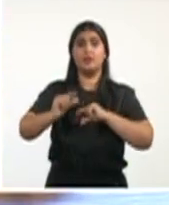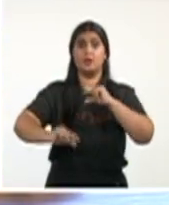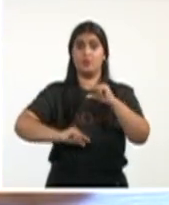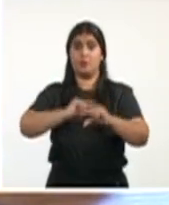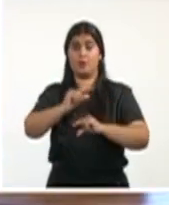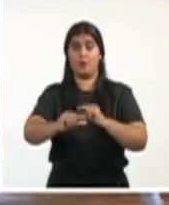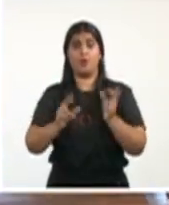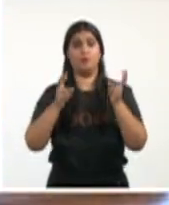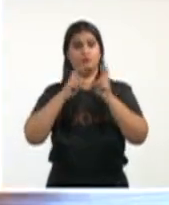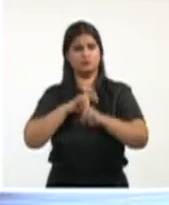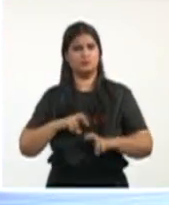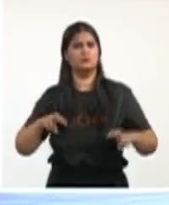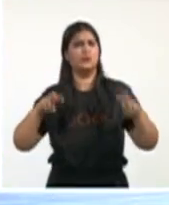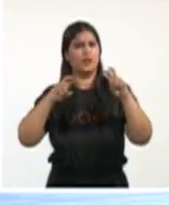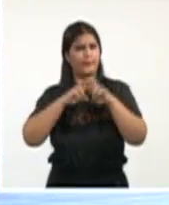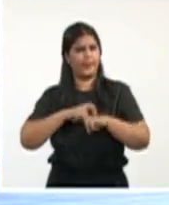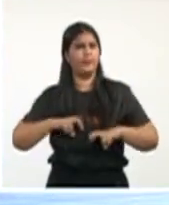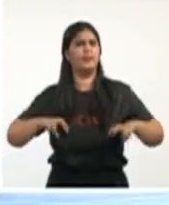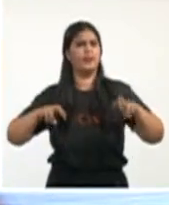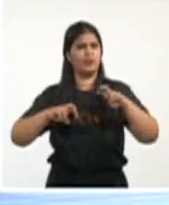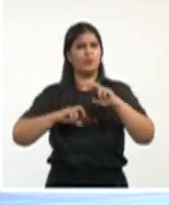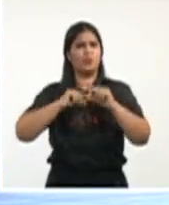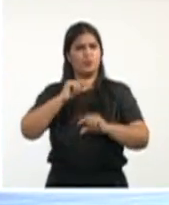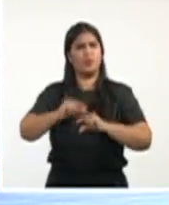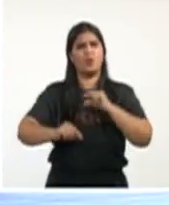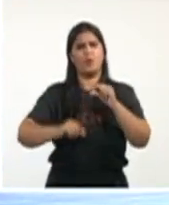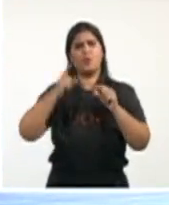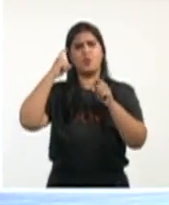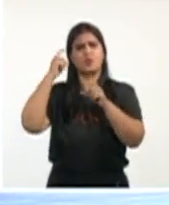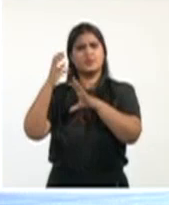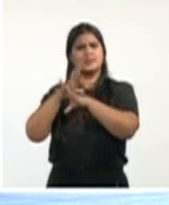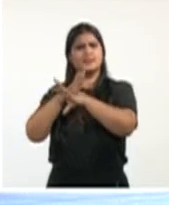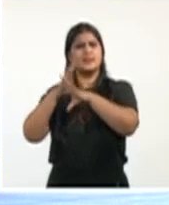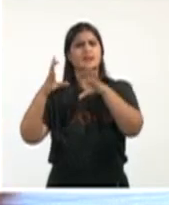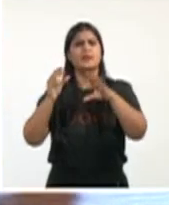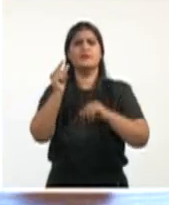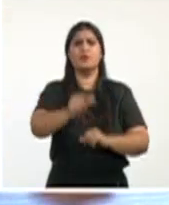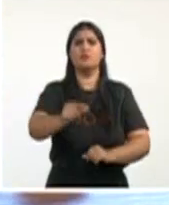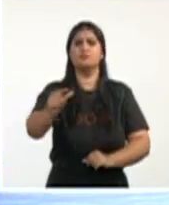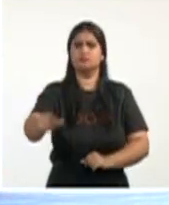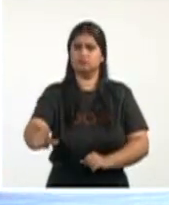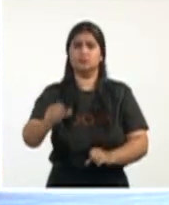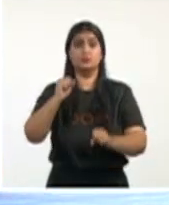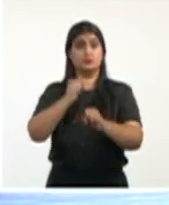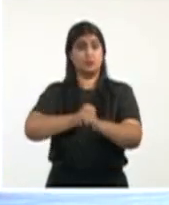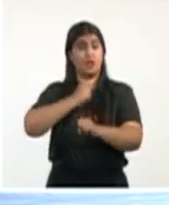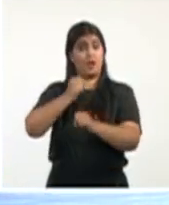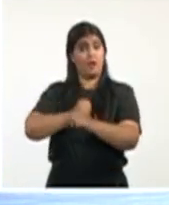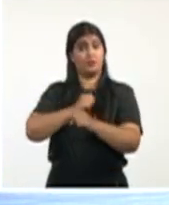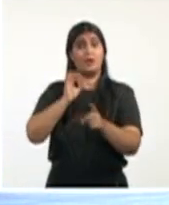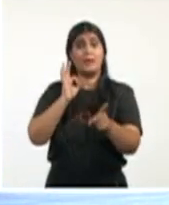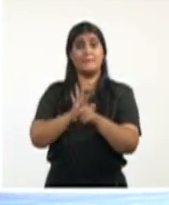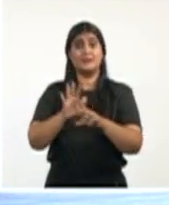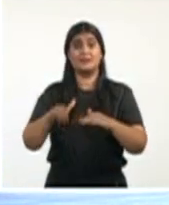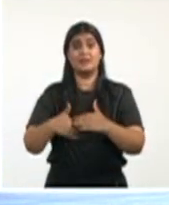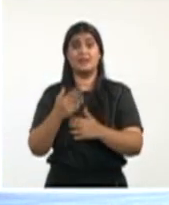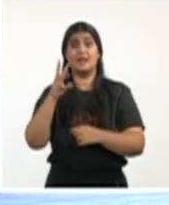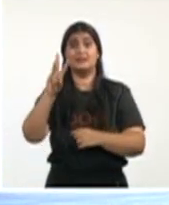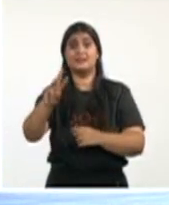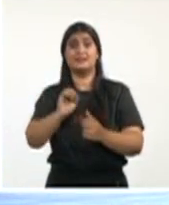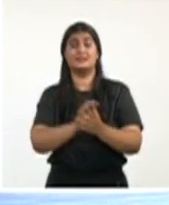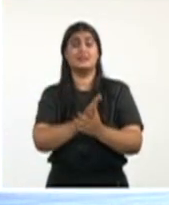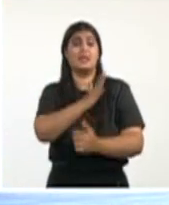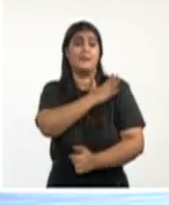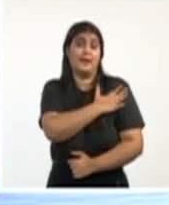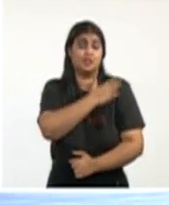científicos se fueron activando, que voy a hablar después de eso. Y el 3 de marzo, precisamente ya el 3 de marzo,